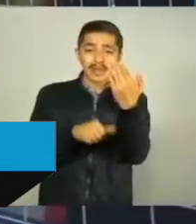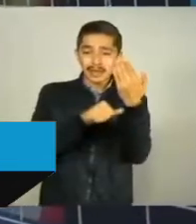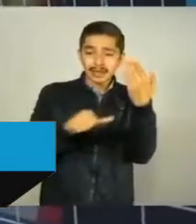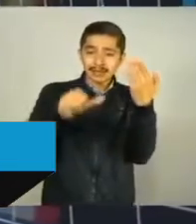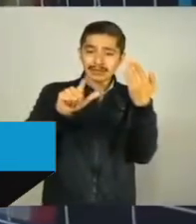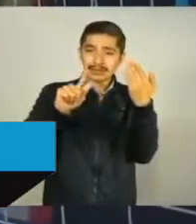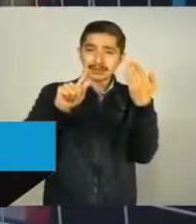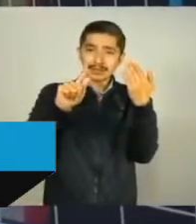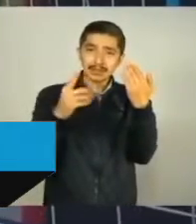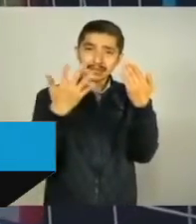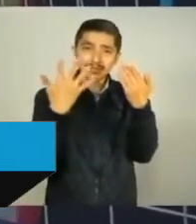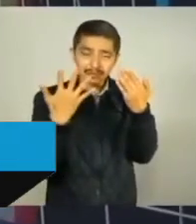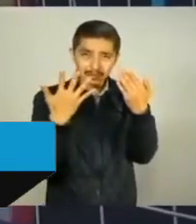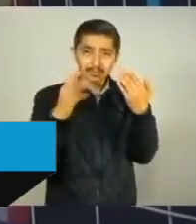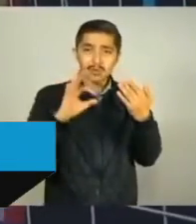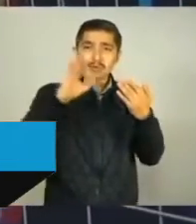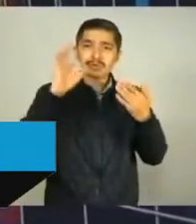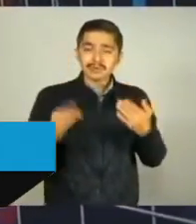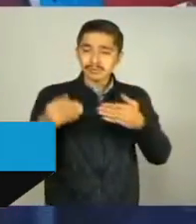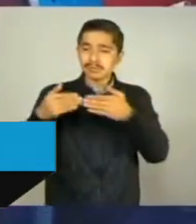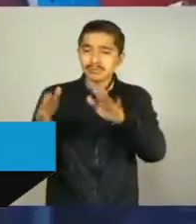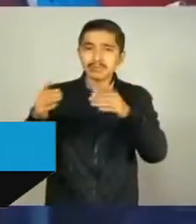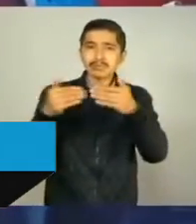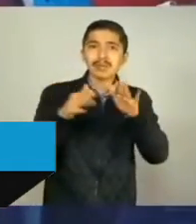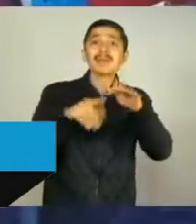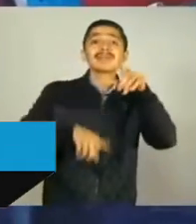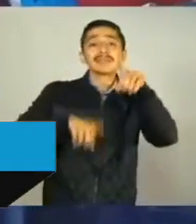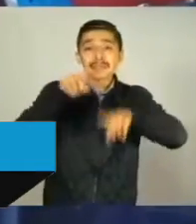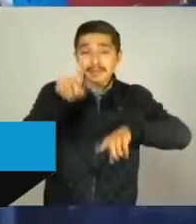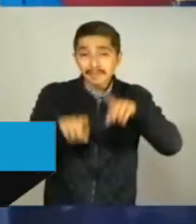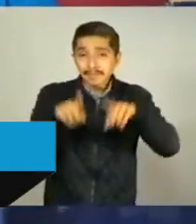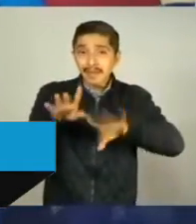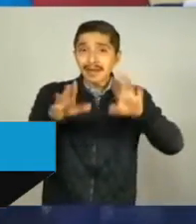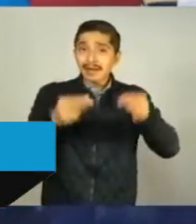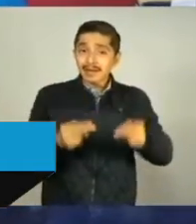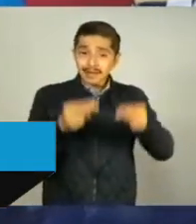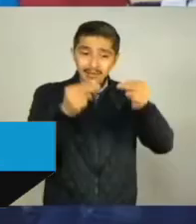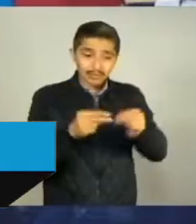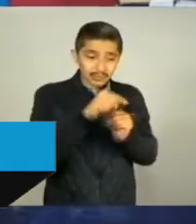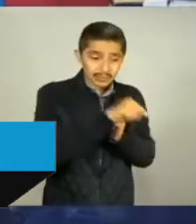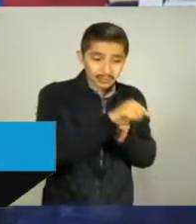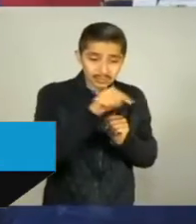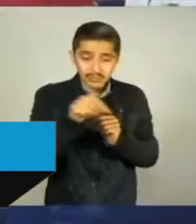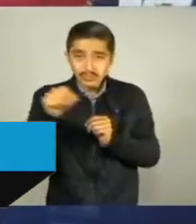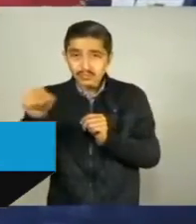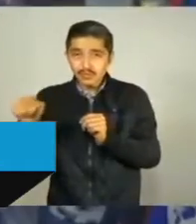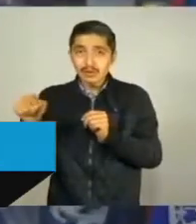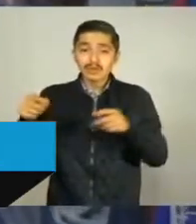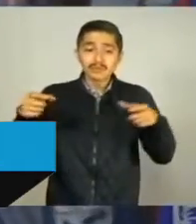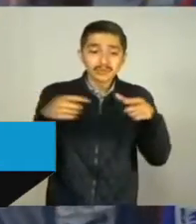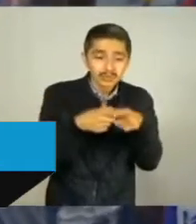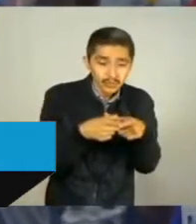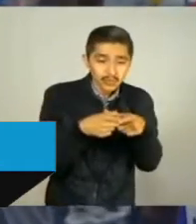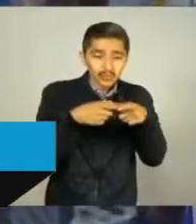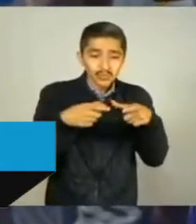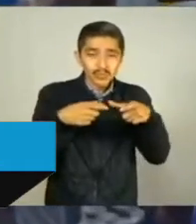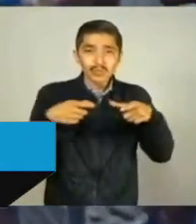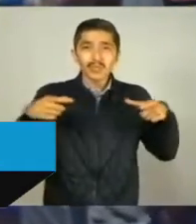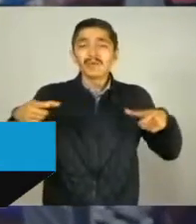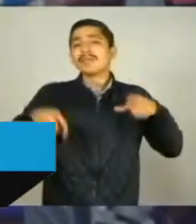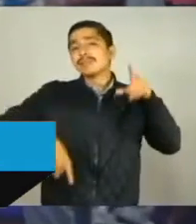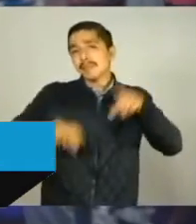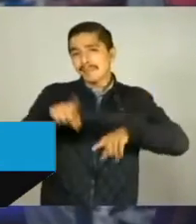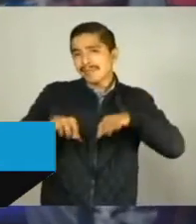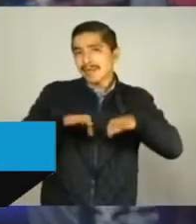cierre es hasta las 23 horas, es decir, hasta las 11 de la noche. Se mantiene la